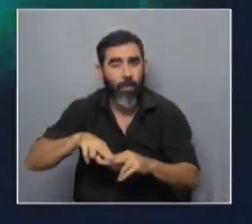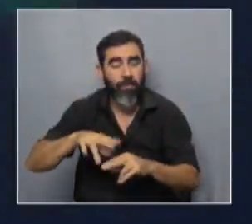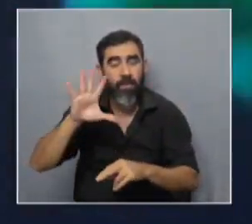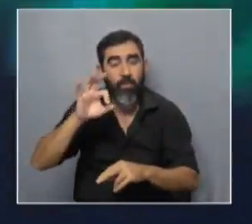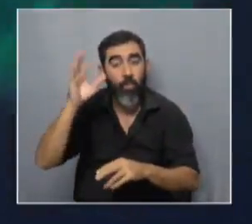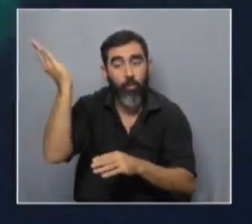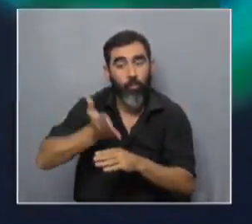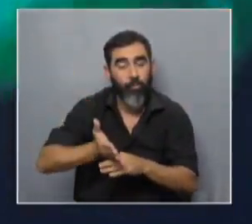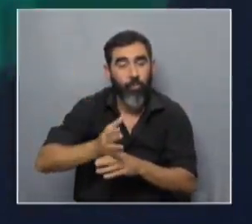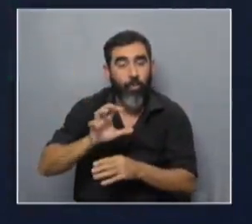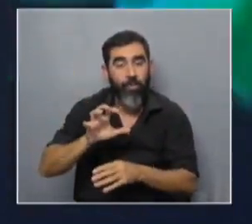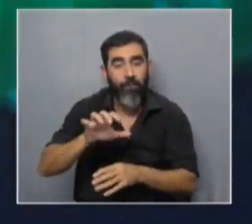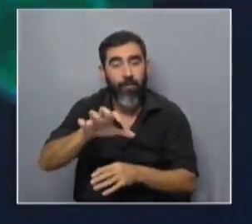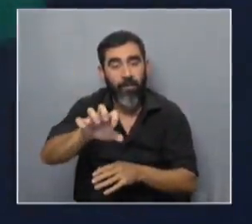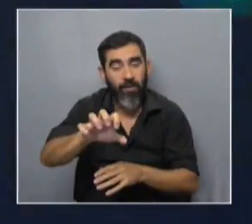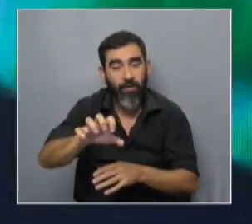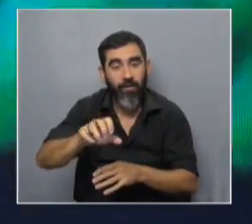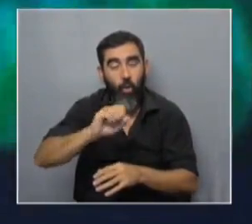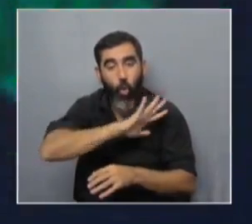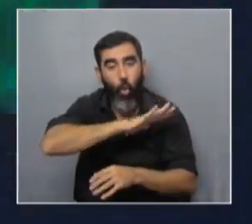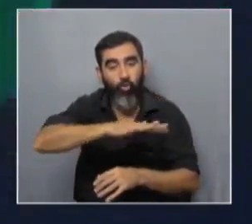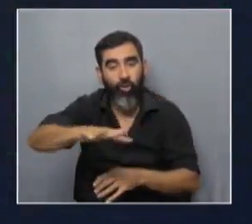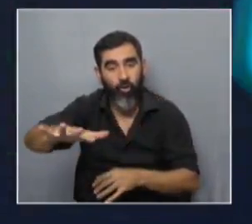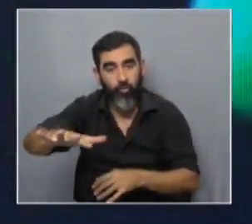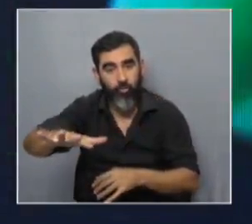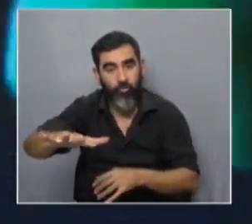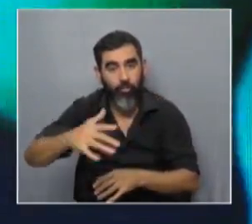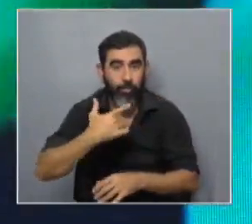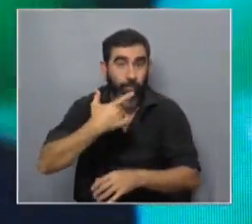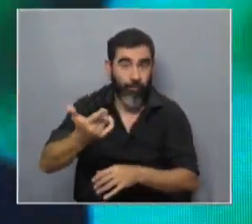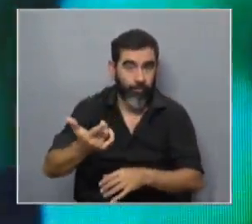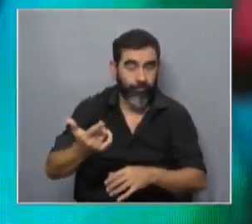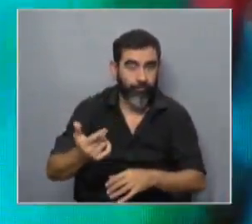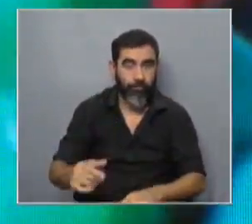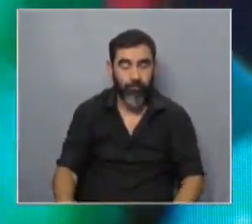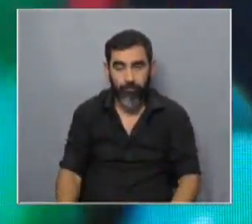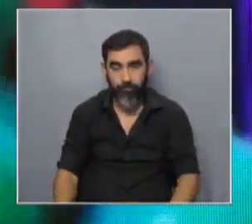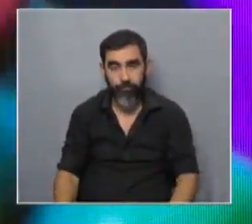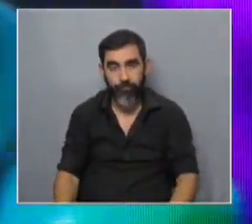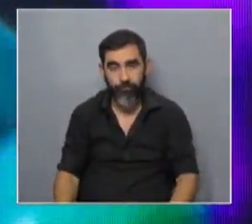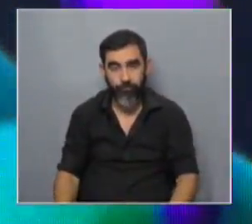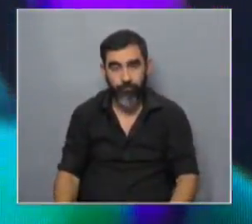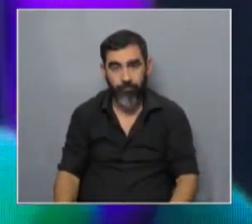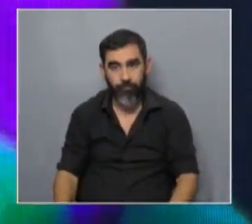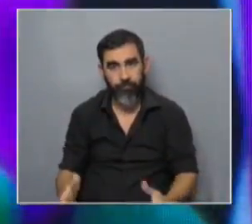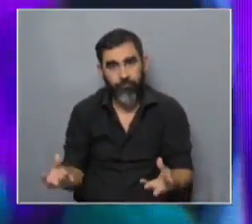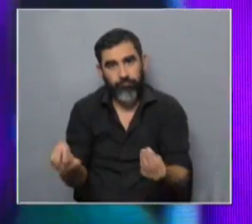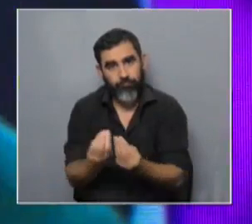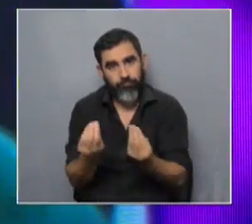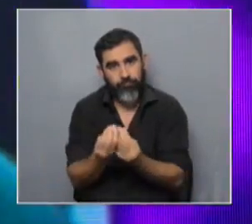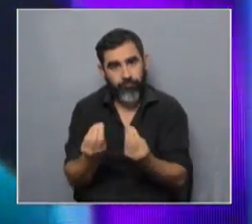50% de las bacterias que hay en los océanos. Es donde hay una estimación. Eso es una verdadera barbaridad.